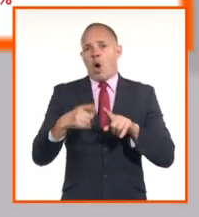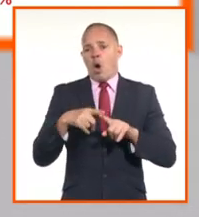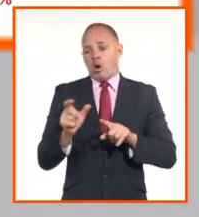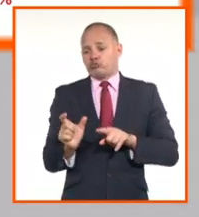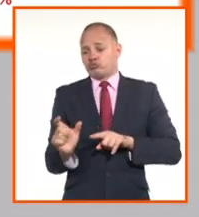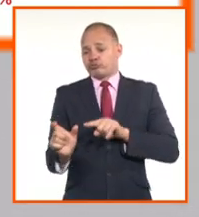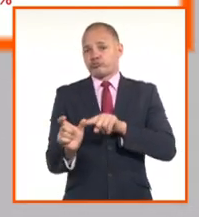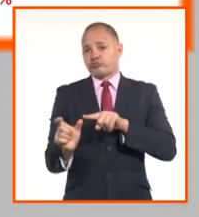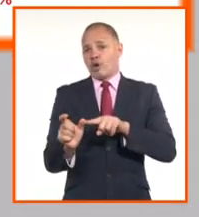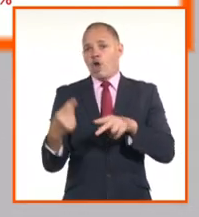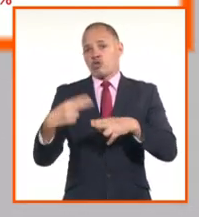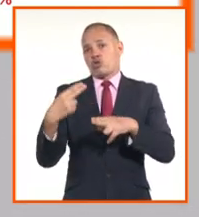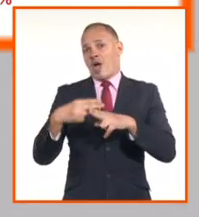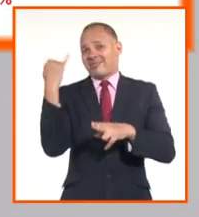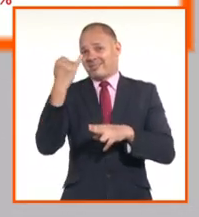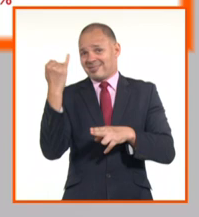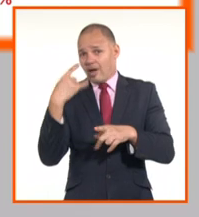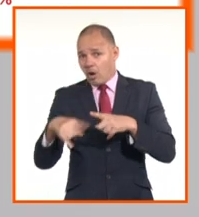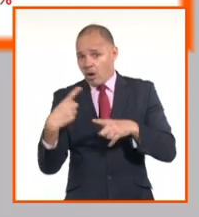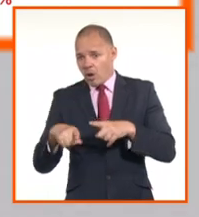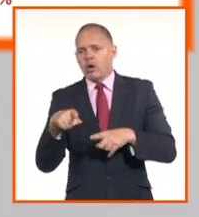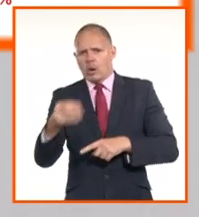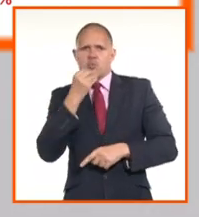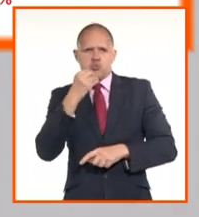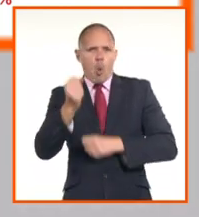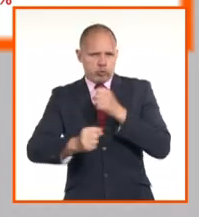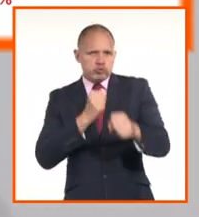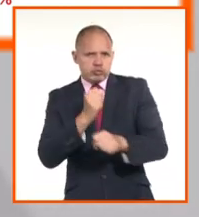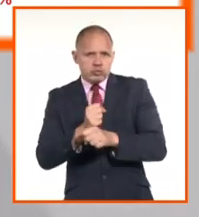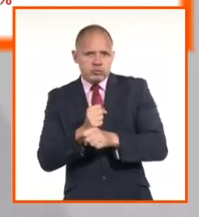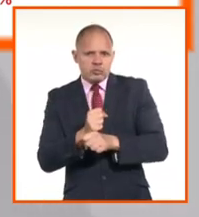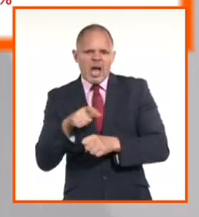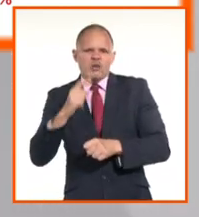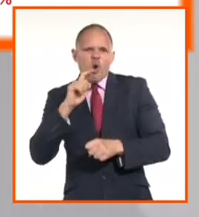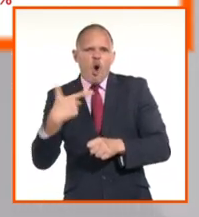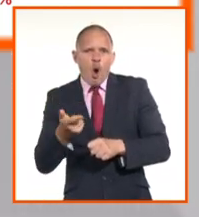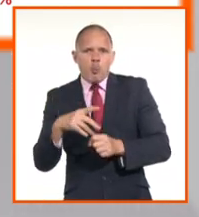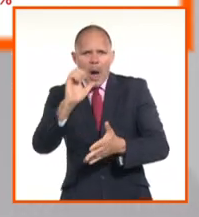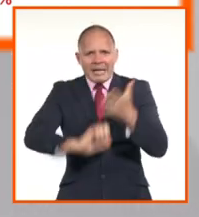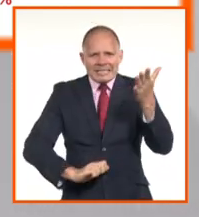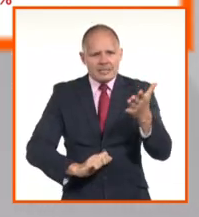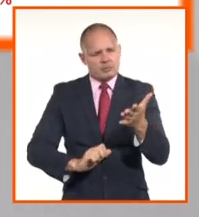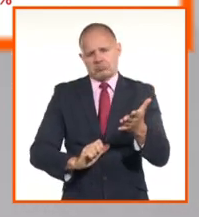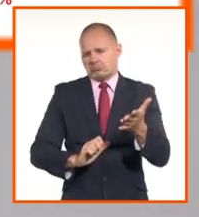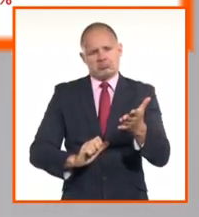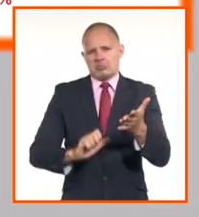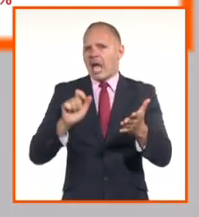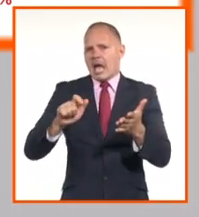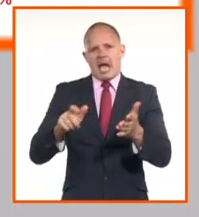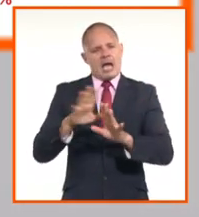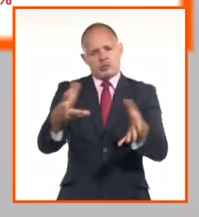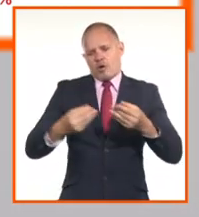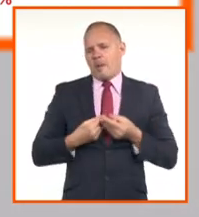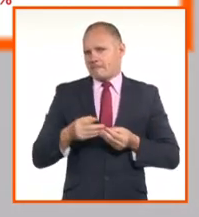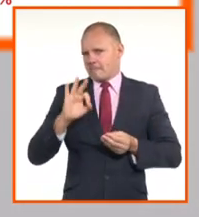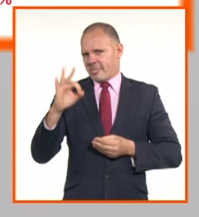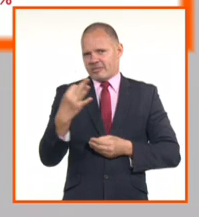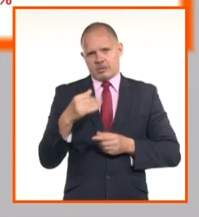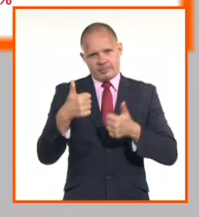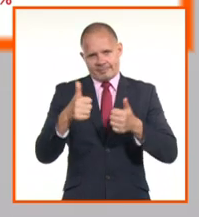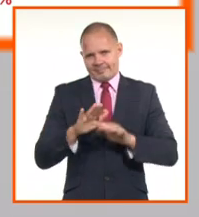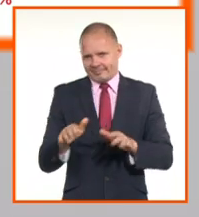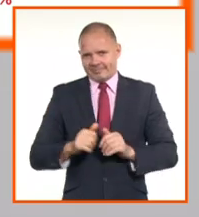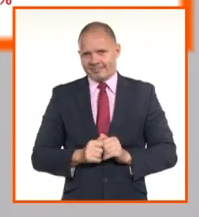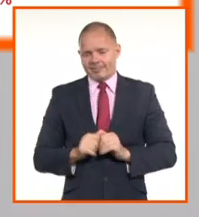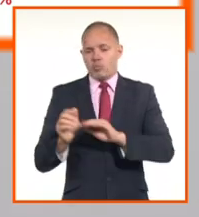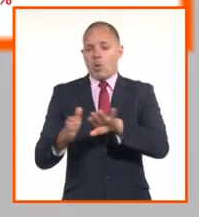CUP, pues entonces ese margen sería cero. Sería también para las transferencias de las cuentas de divisas en las